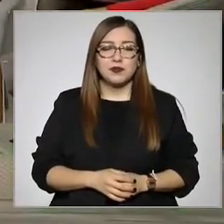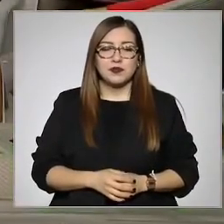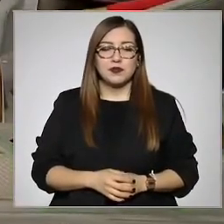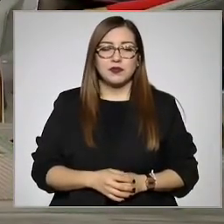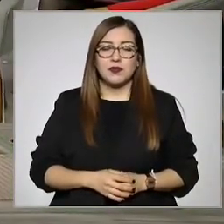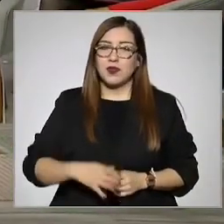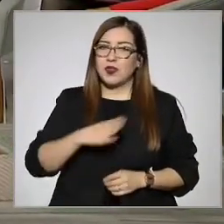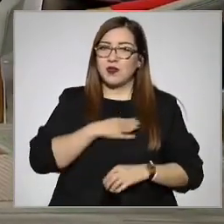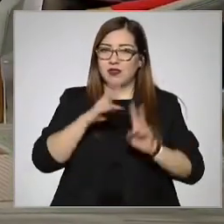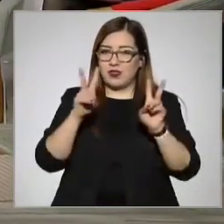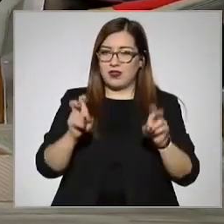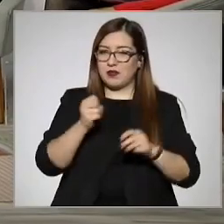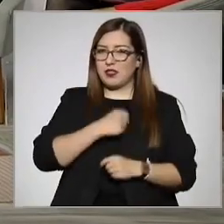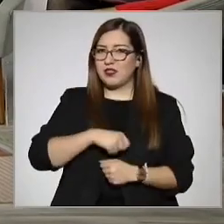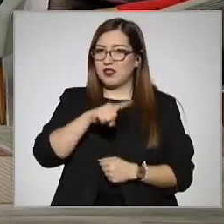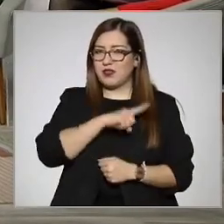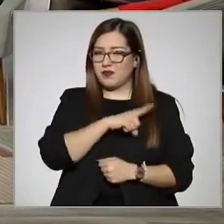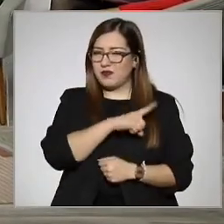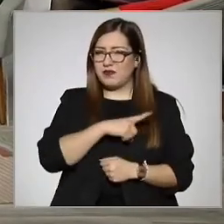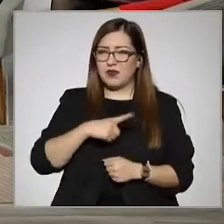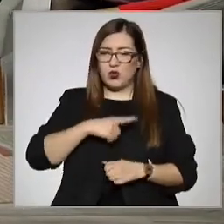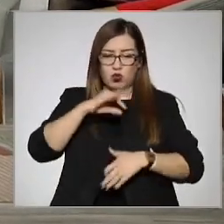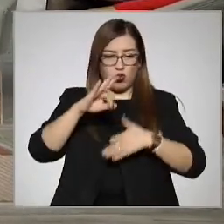La salud hay que cuidarla en todas las épocas del año.